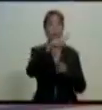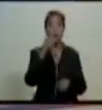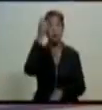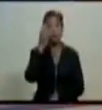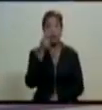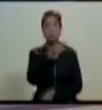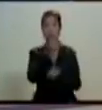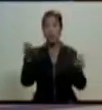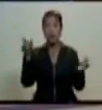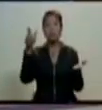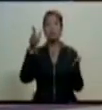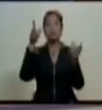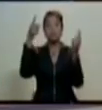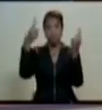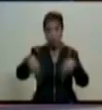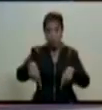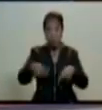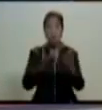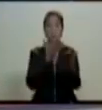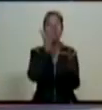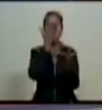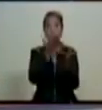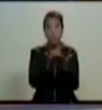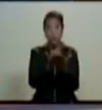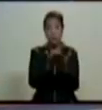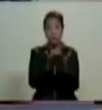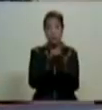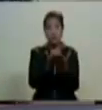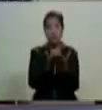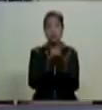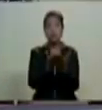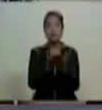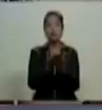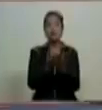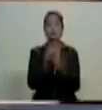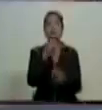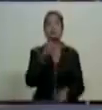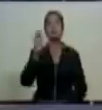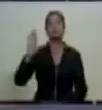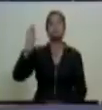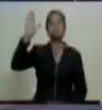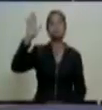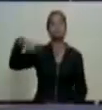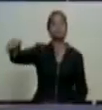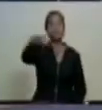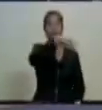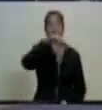con la propuesta presentada, sirve de manifestarlo con la señal de costumbre.